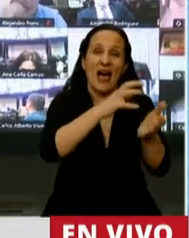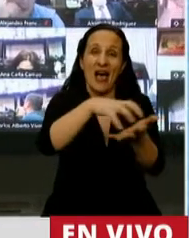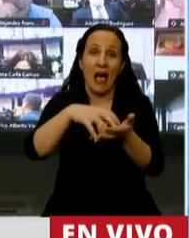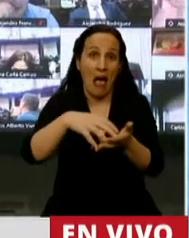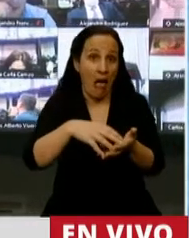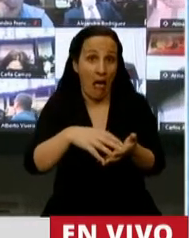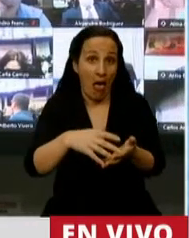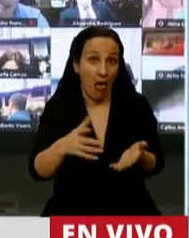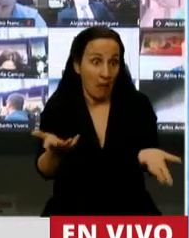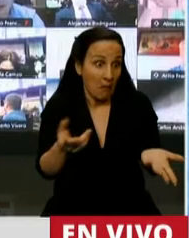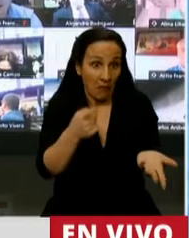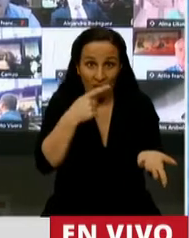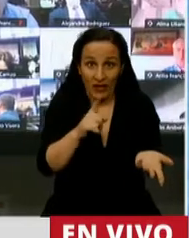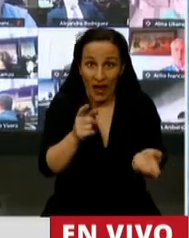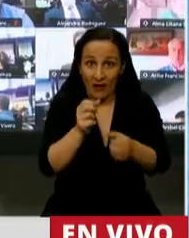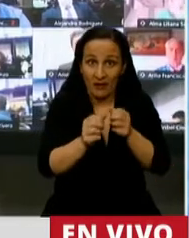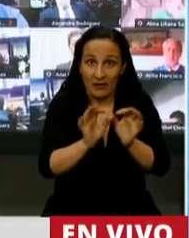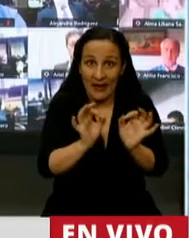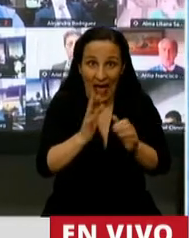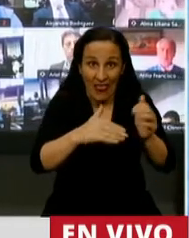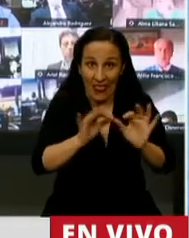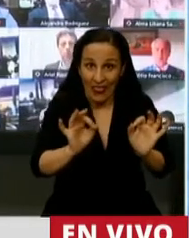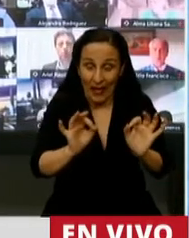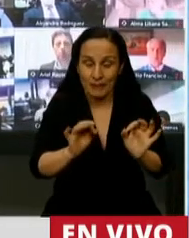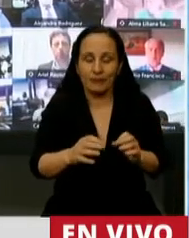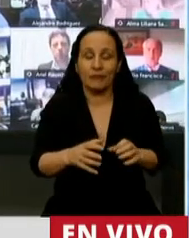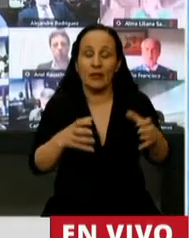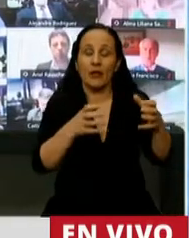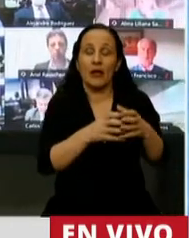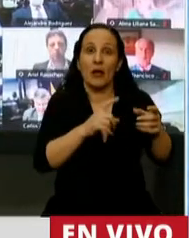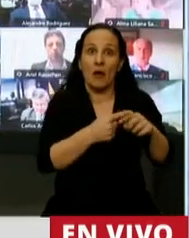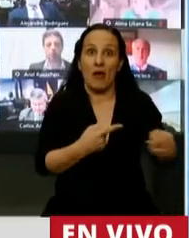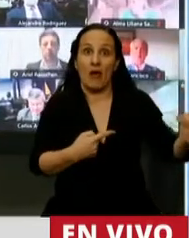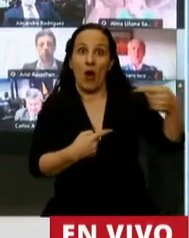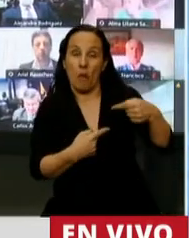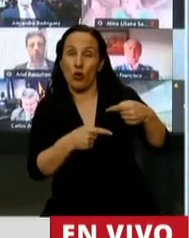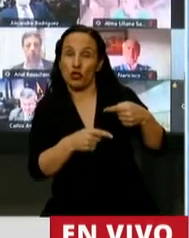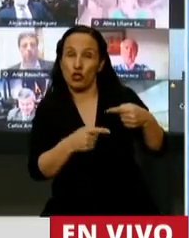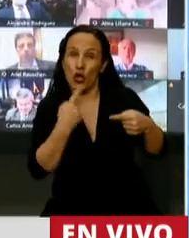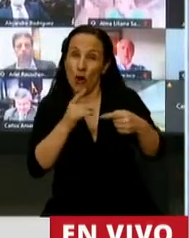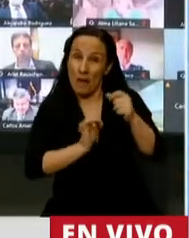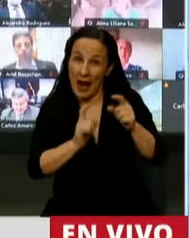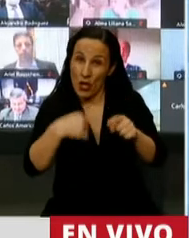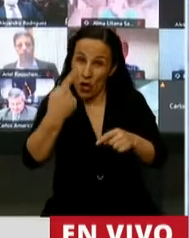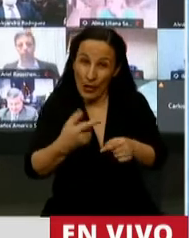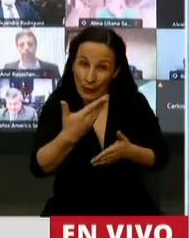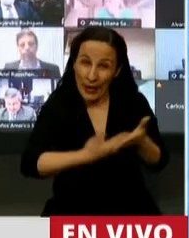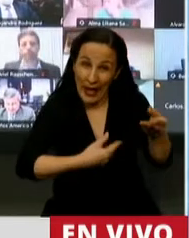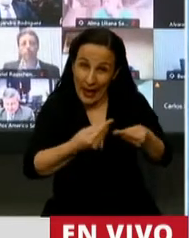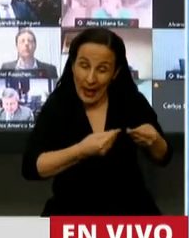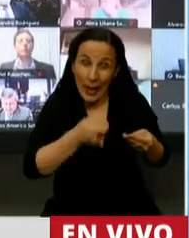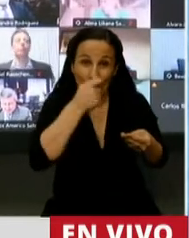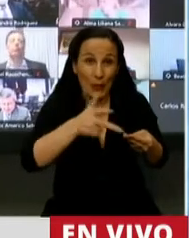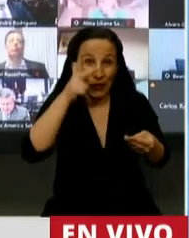Ningún diputado tampoco de la oposición se acordó de que este presupuesto para el año entrante prevé un incremento de más del 28%